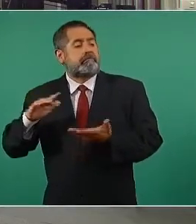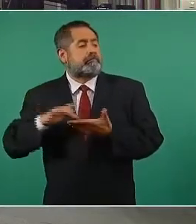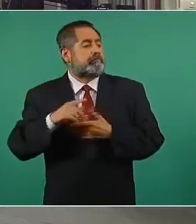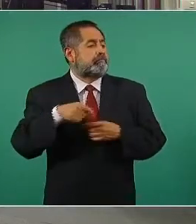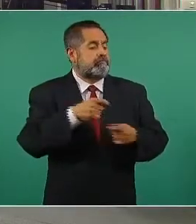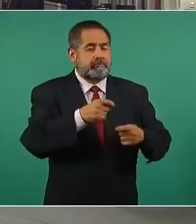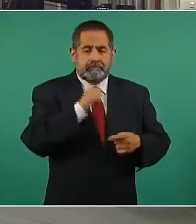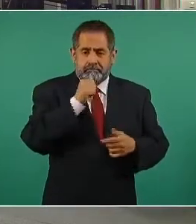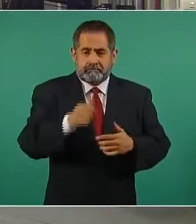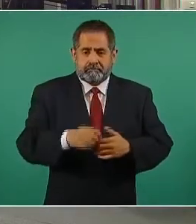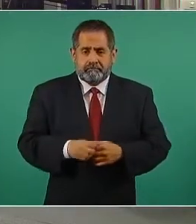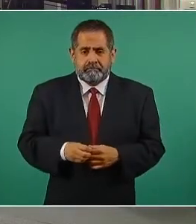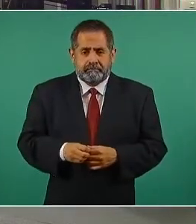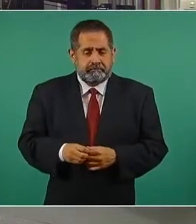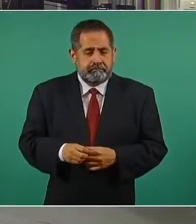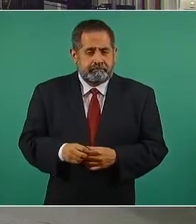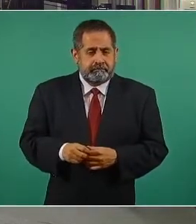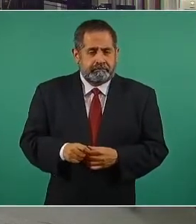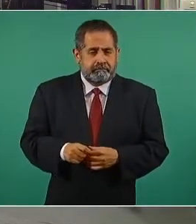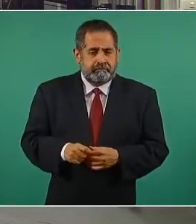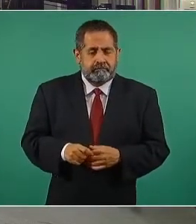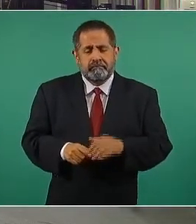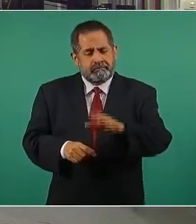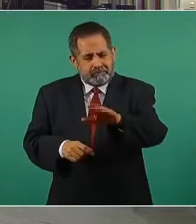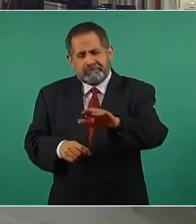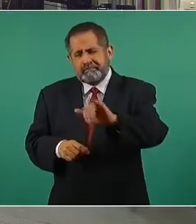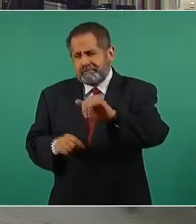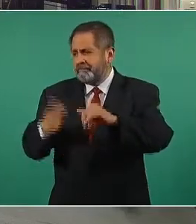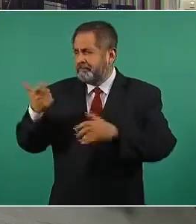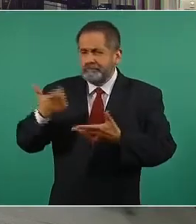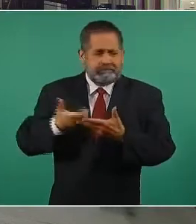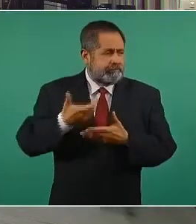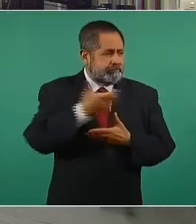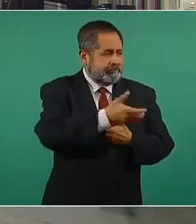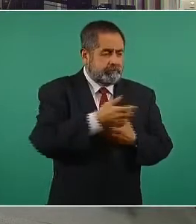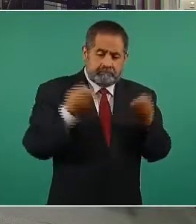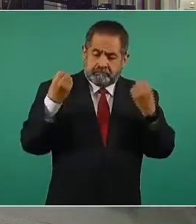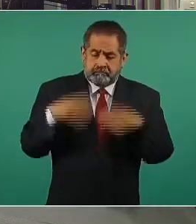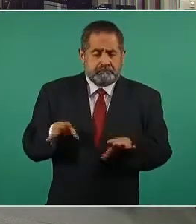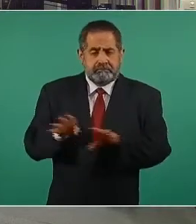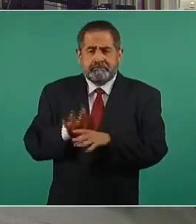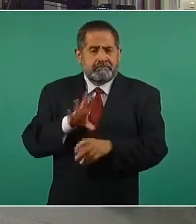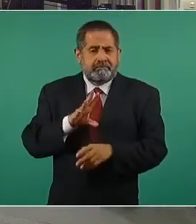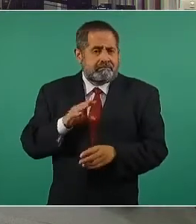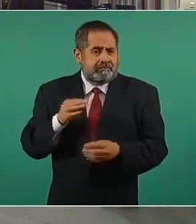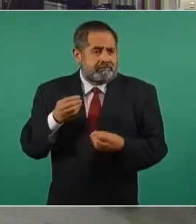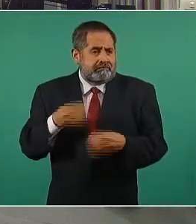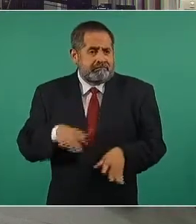tenían también sí fondos perdidos sí a fondo perdido